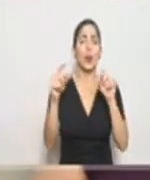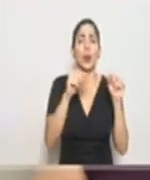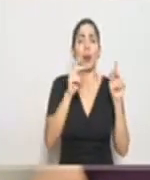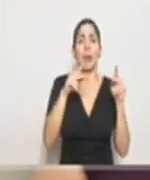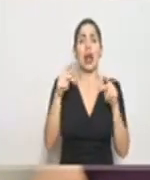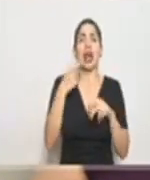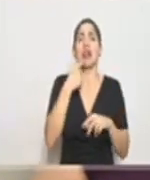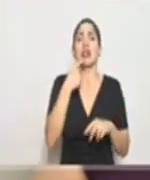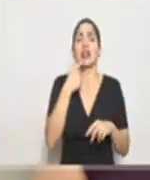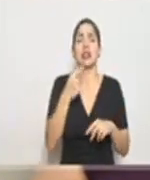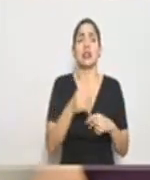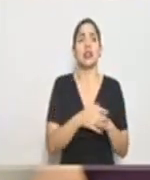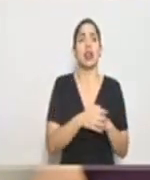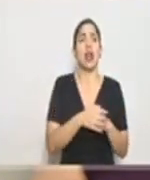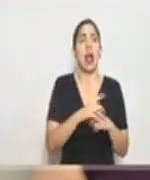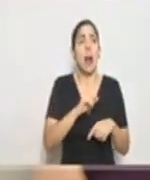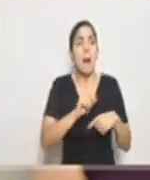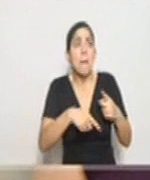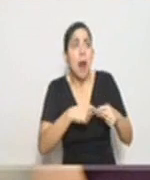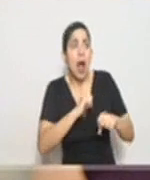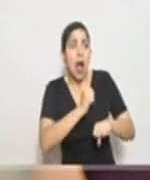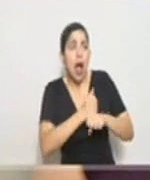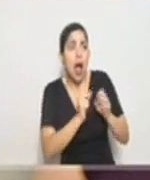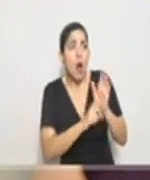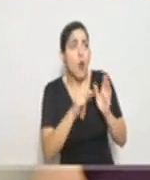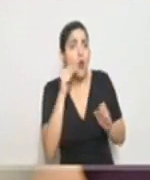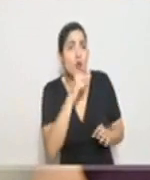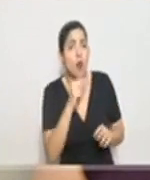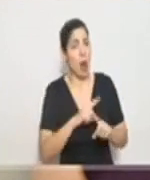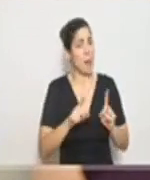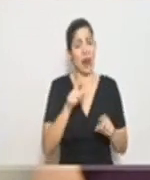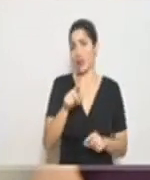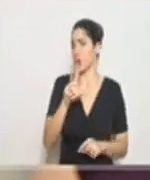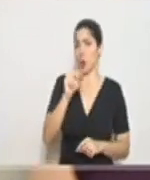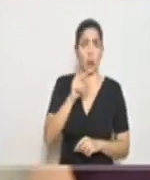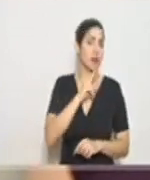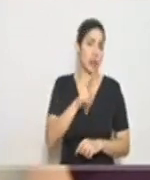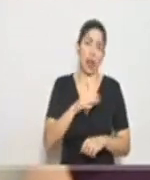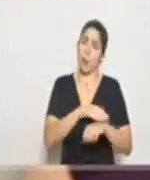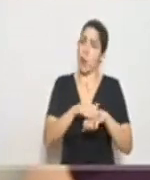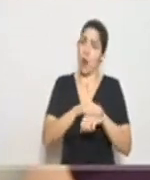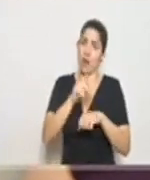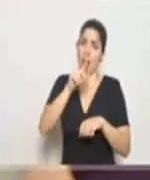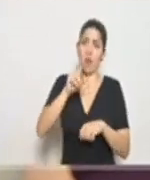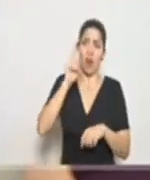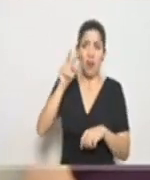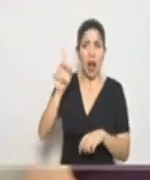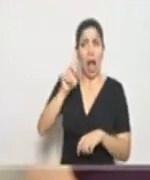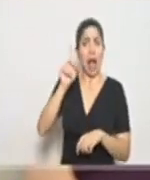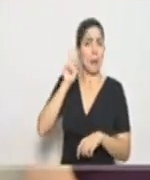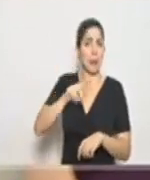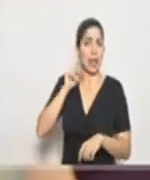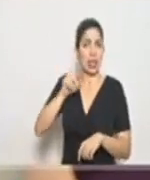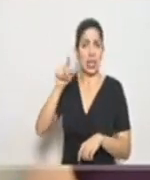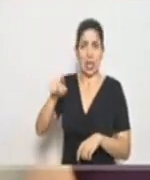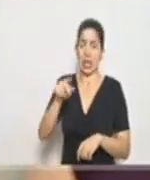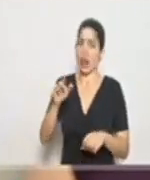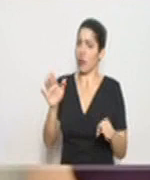periodos en los que se va a establecer una alerta roja, eso no es cierto. Por favor, desmintamos por completo,